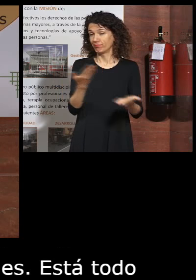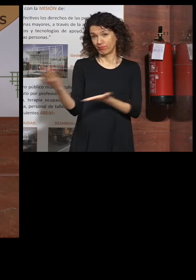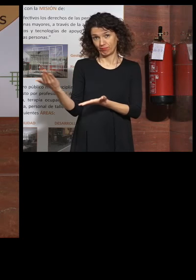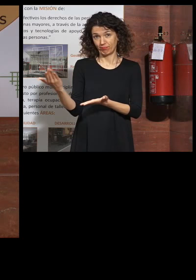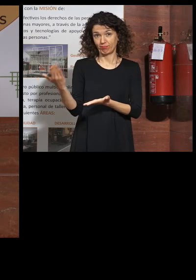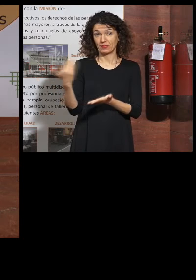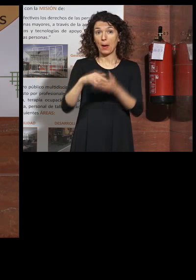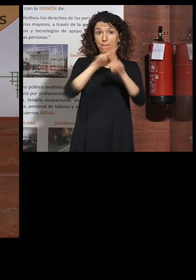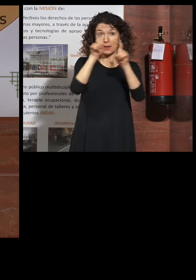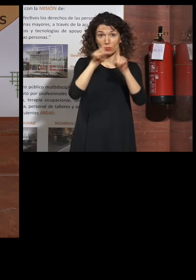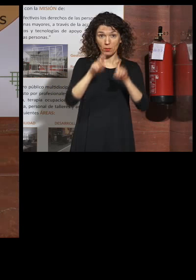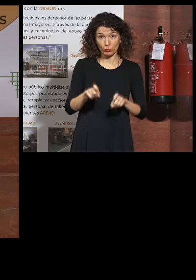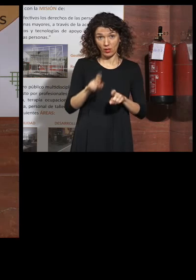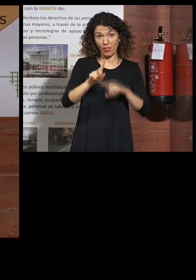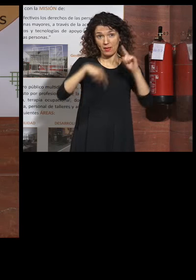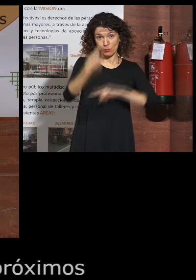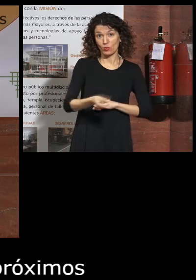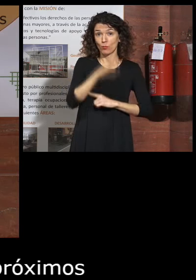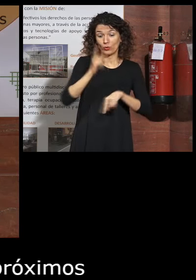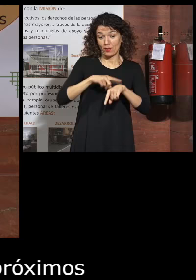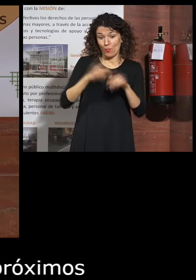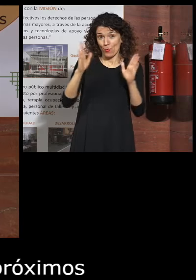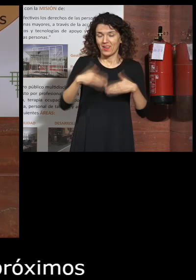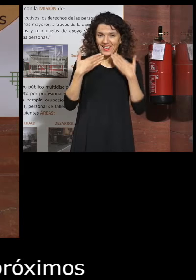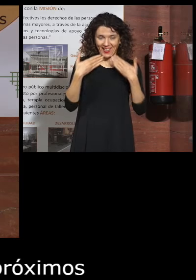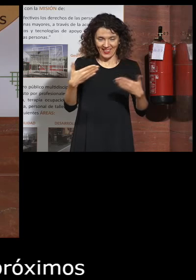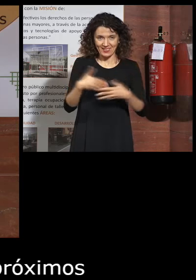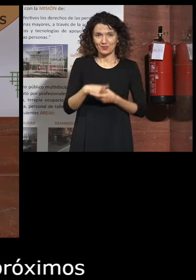dejamos las preguntas para después porque no nos da tiempo gracias